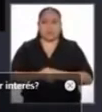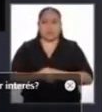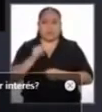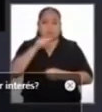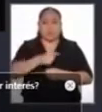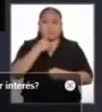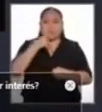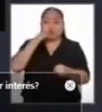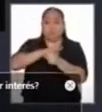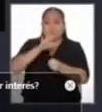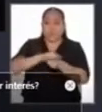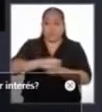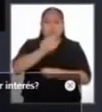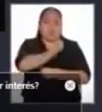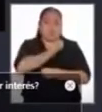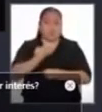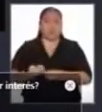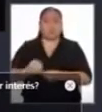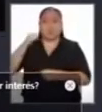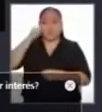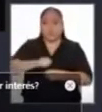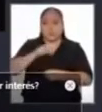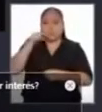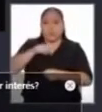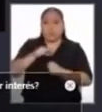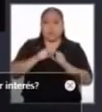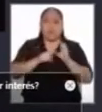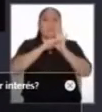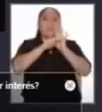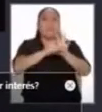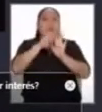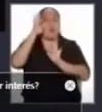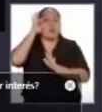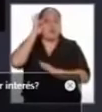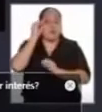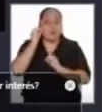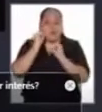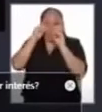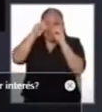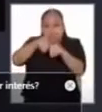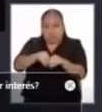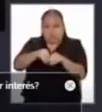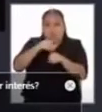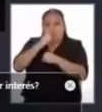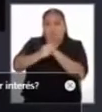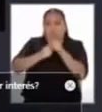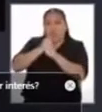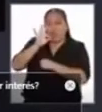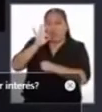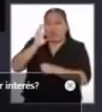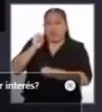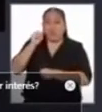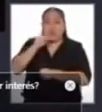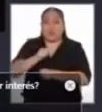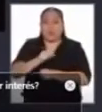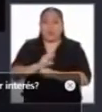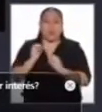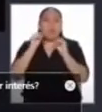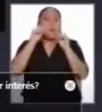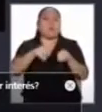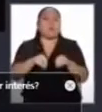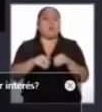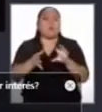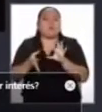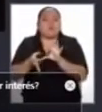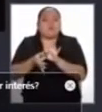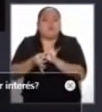Hay compromiso del Estado y este modelo Fujimori instalado en los noventa es lo que pone